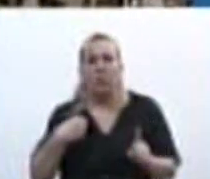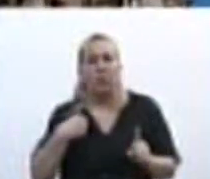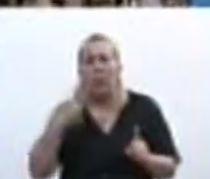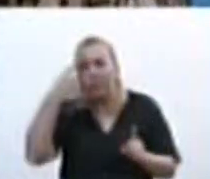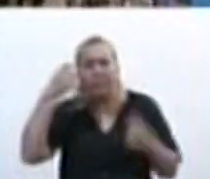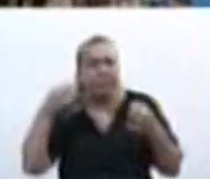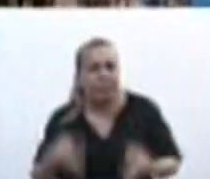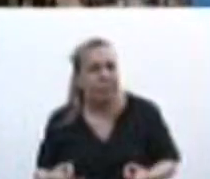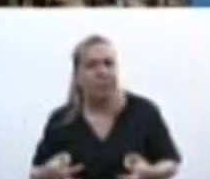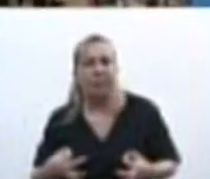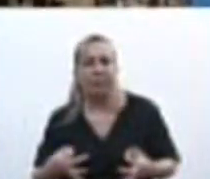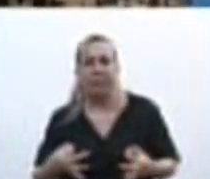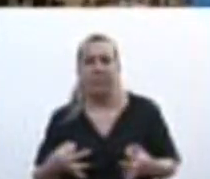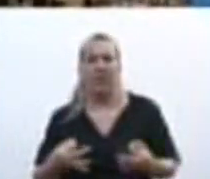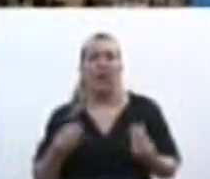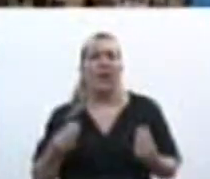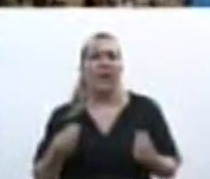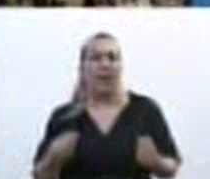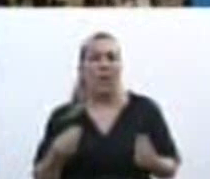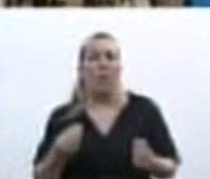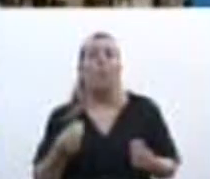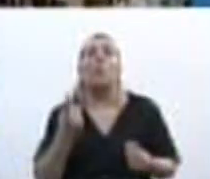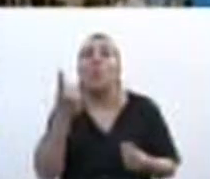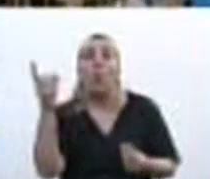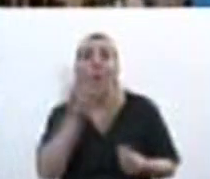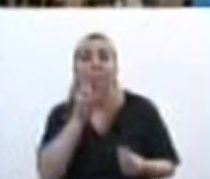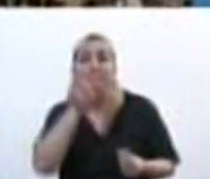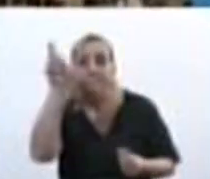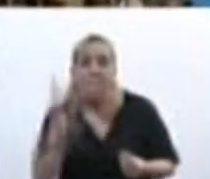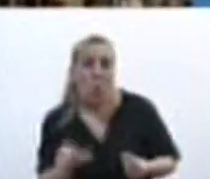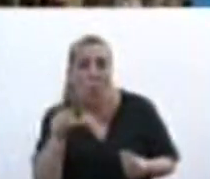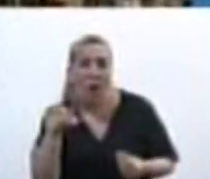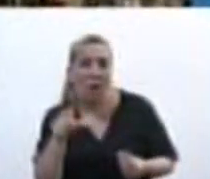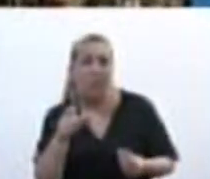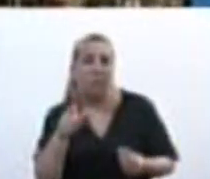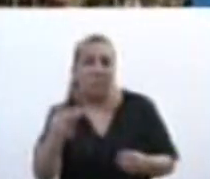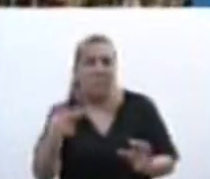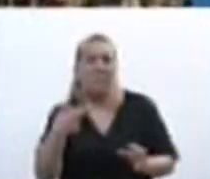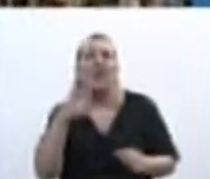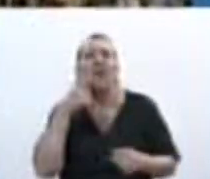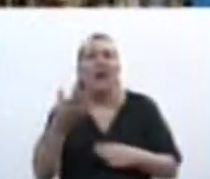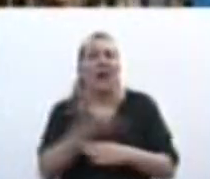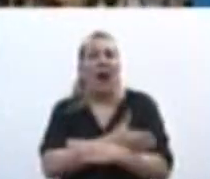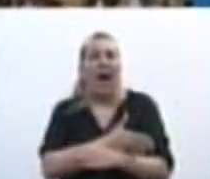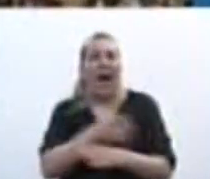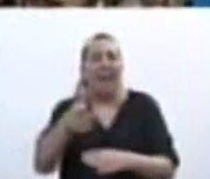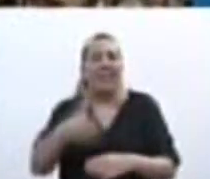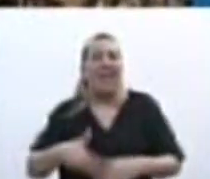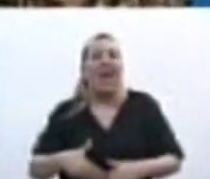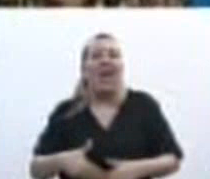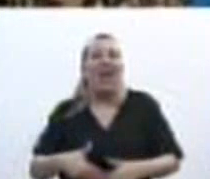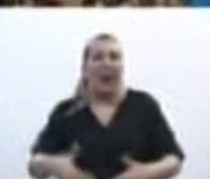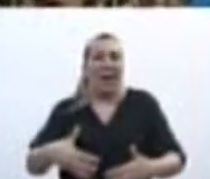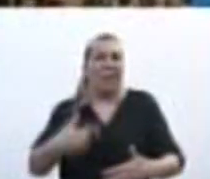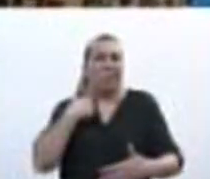convencido que que una mujer antes de quedar embarazada ya sabe que no desea tener un hijo